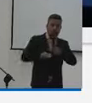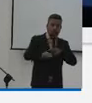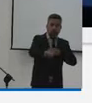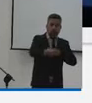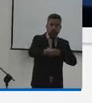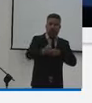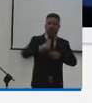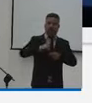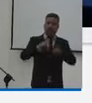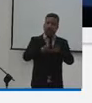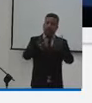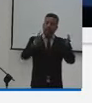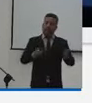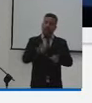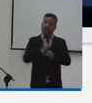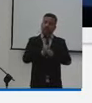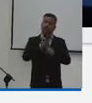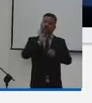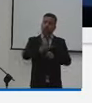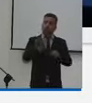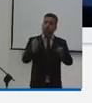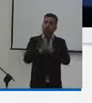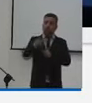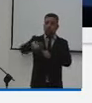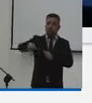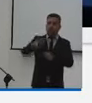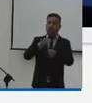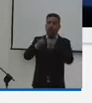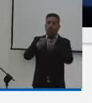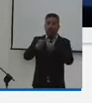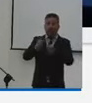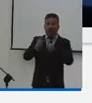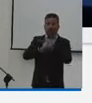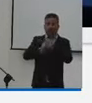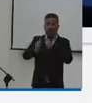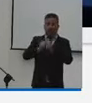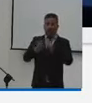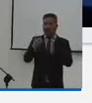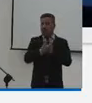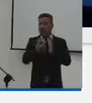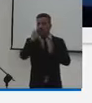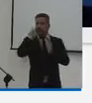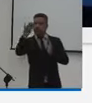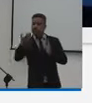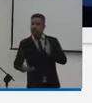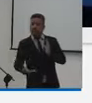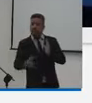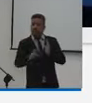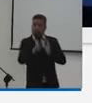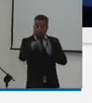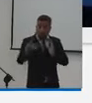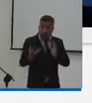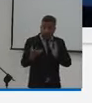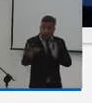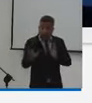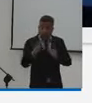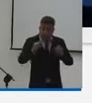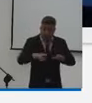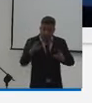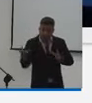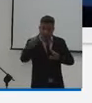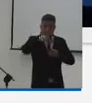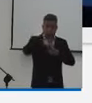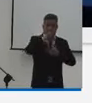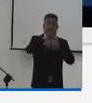15 días vamos a tener una mesa de trabajo con ellos para revisar y que queden incluidos